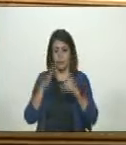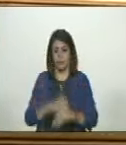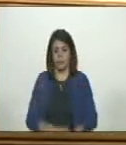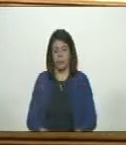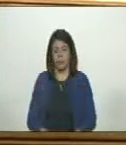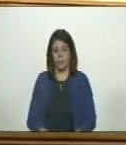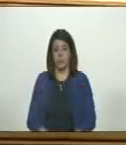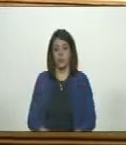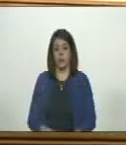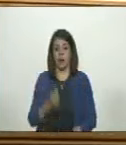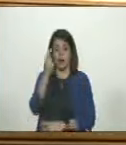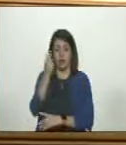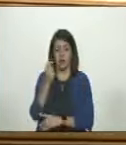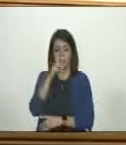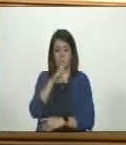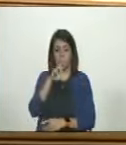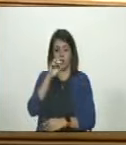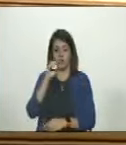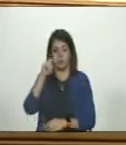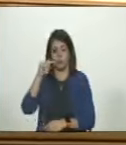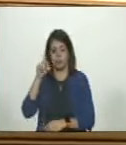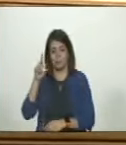A ver, en el derecho de palabra al diputado Rondero.